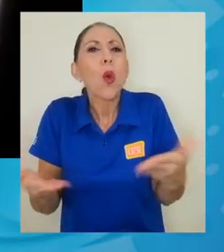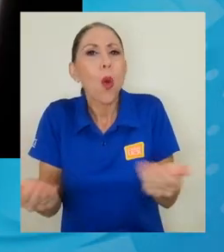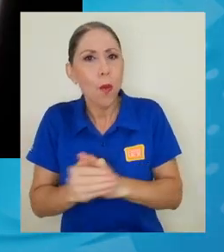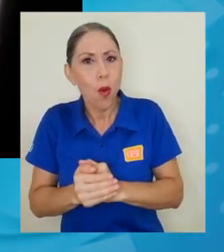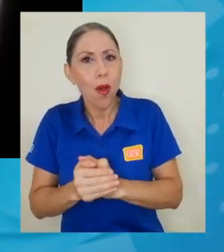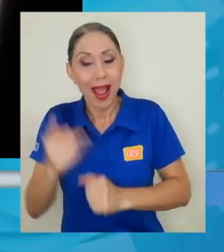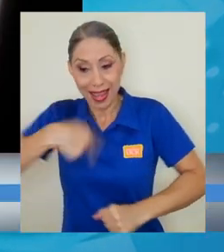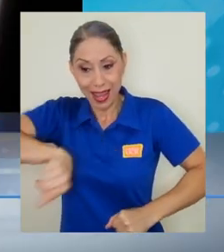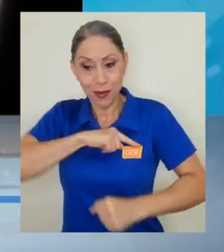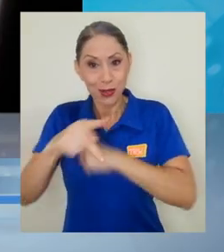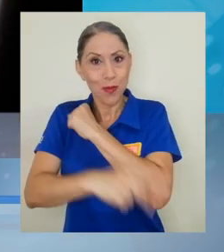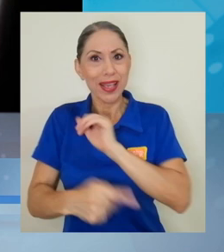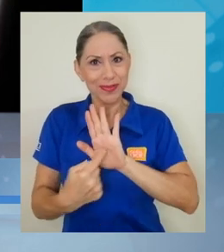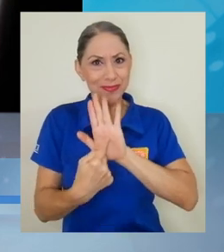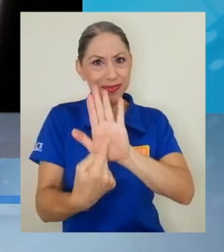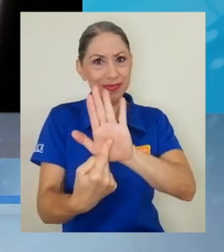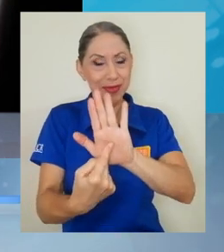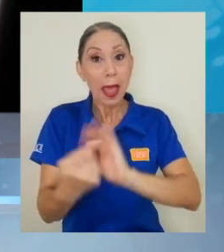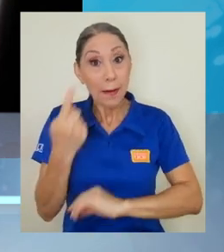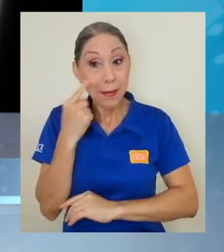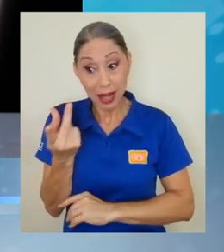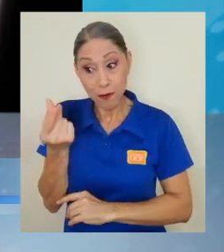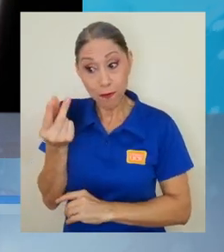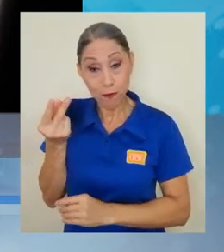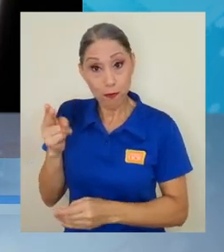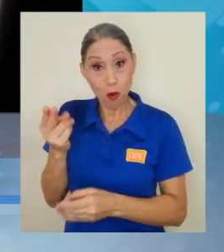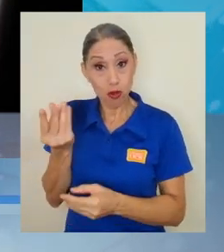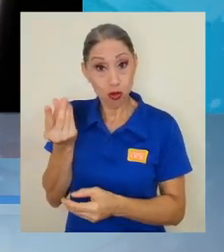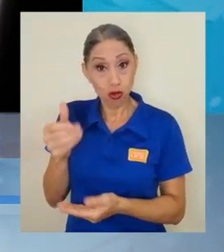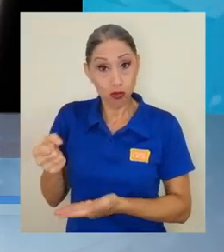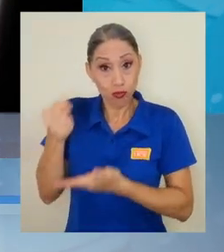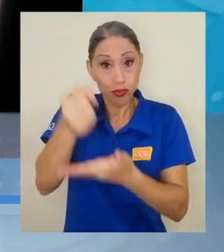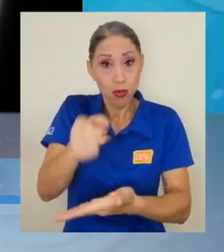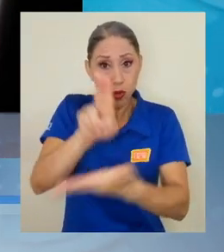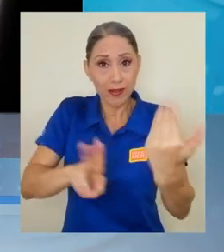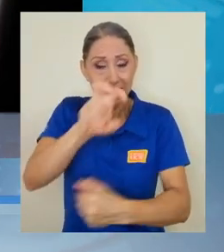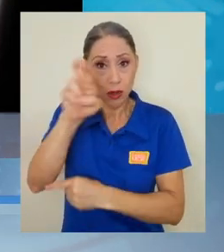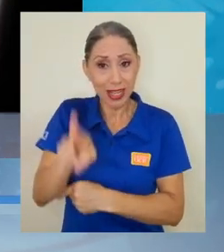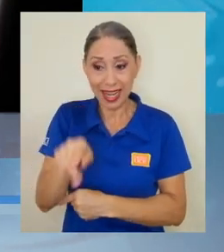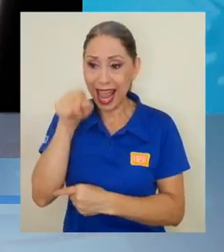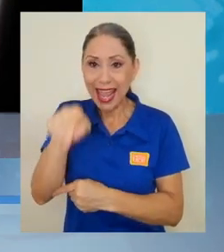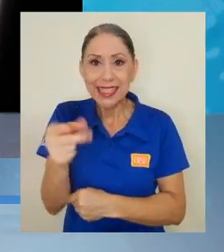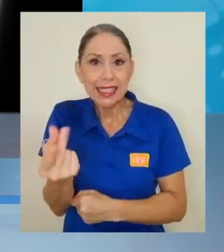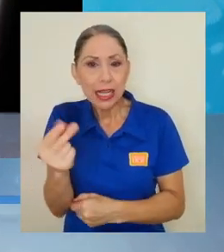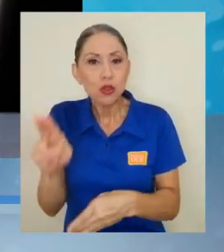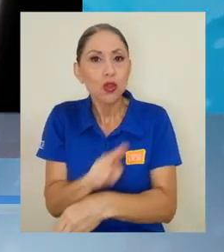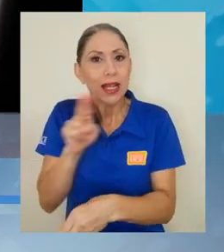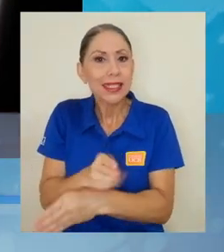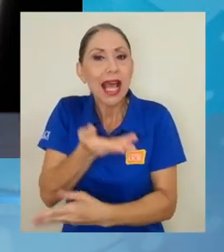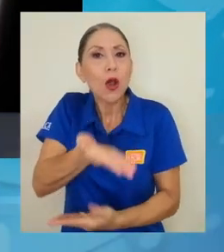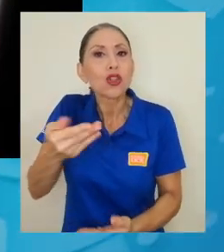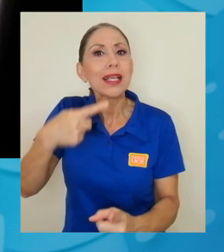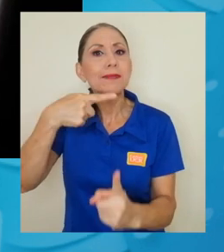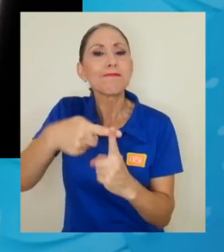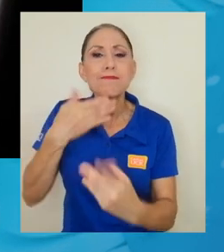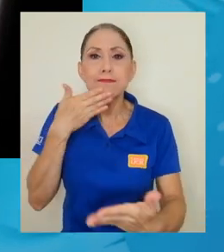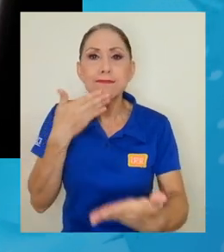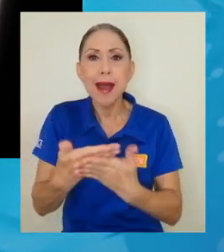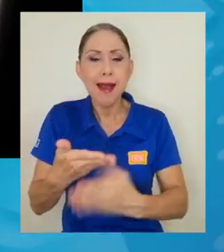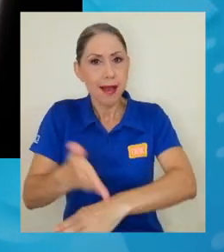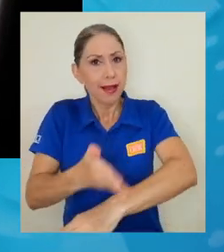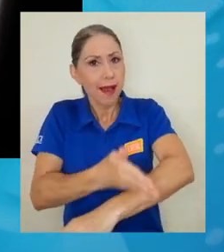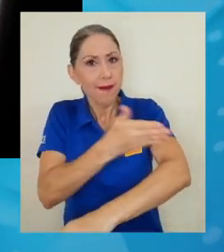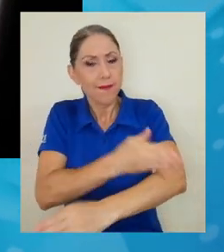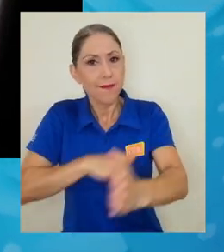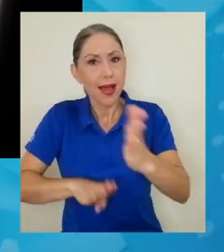lugar, ver que los fondos que se invierten en la Universidad de Costa Rica son fondos que realmente se utilizan en cosas buenas, en el avance de la ciencia, en el